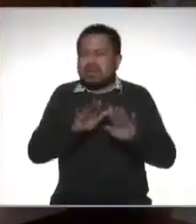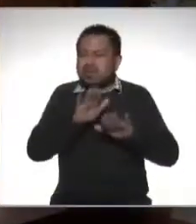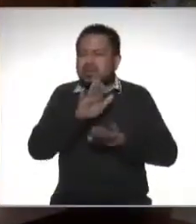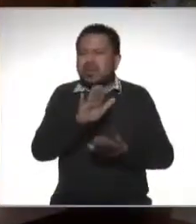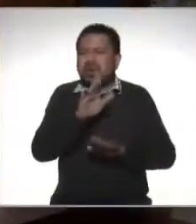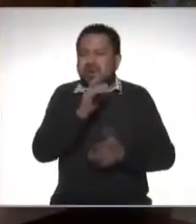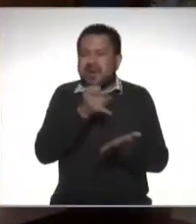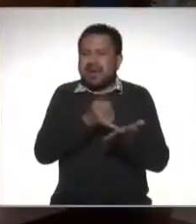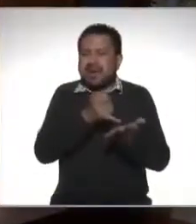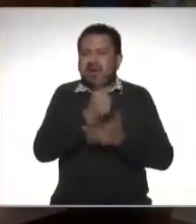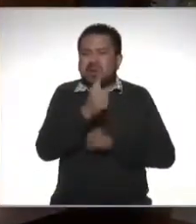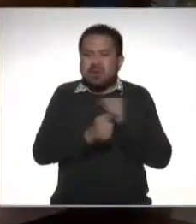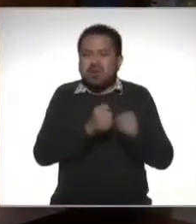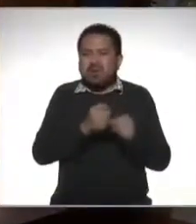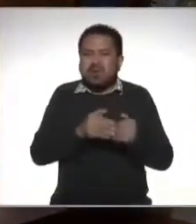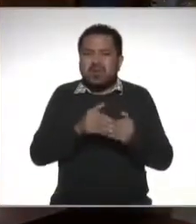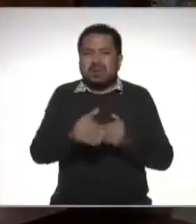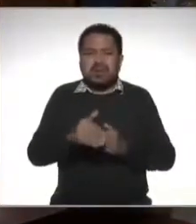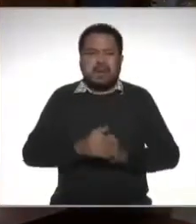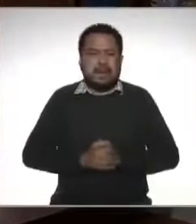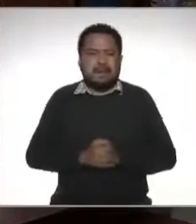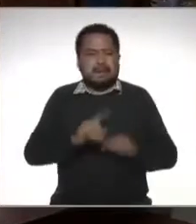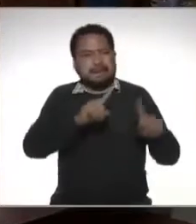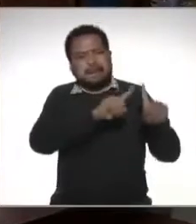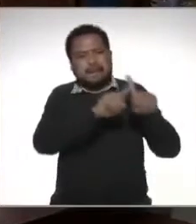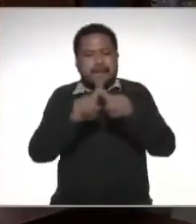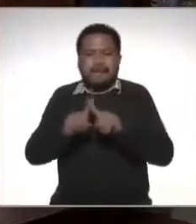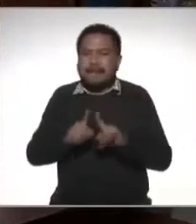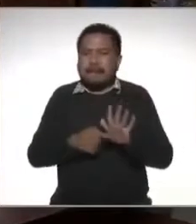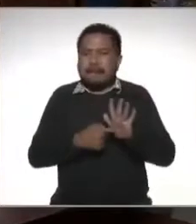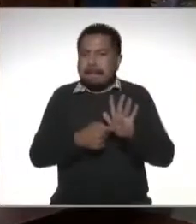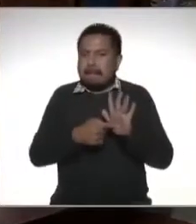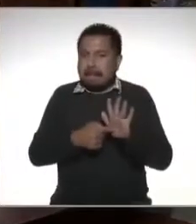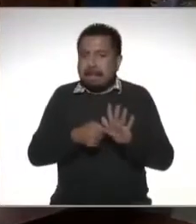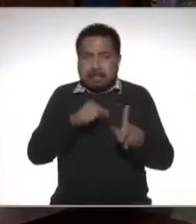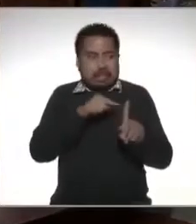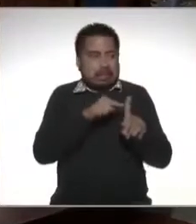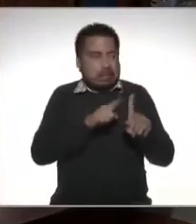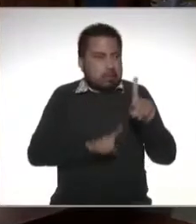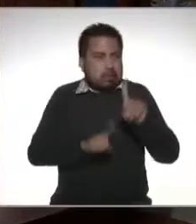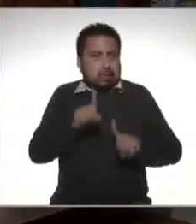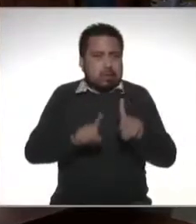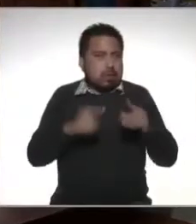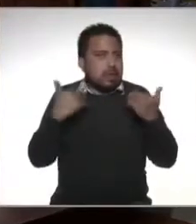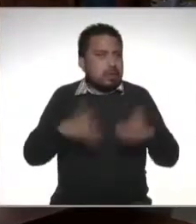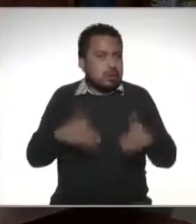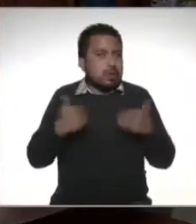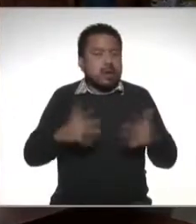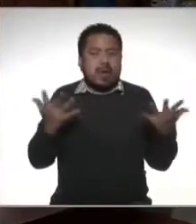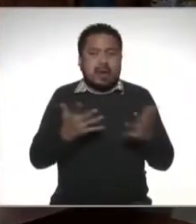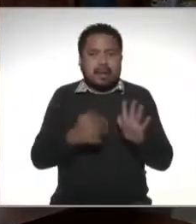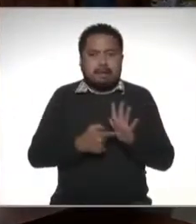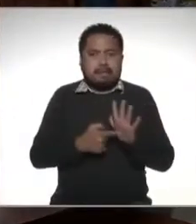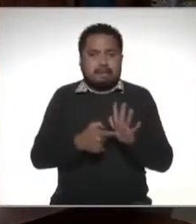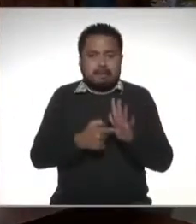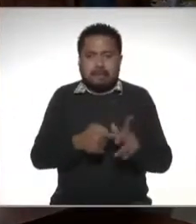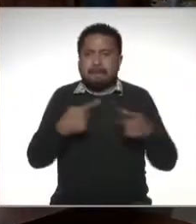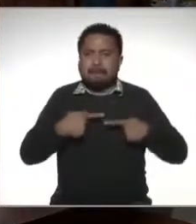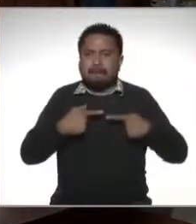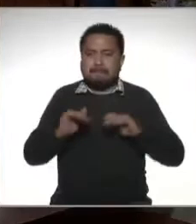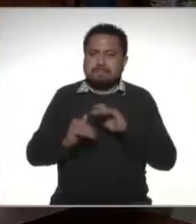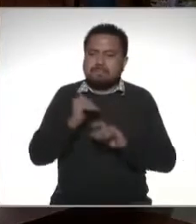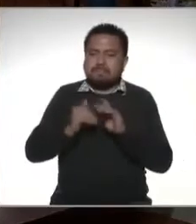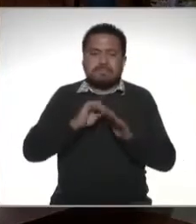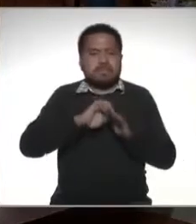anual y de diversas declaraciones que bueno aquí ya las dudas se hacen notar aquí en la audiencia